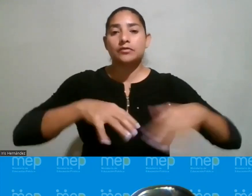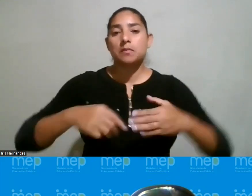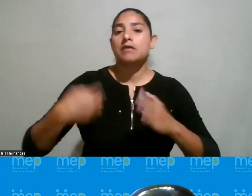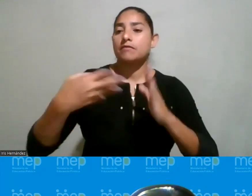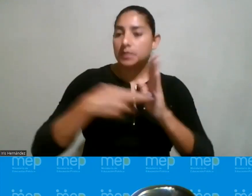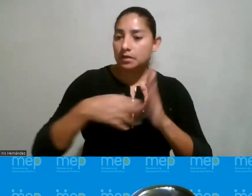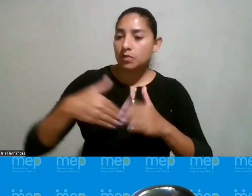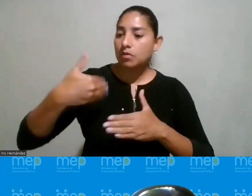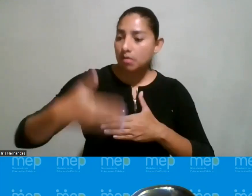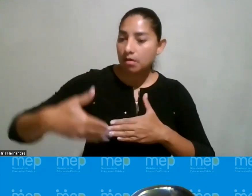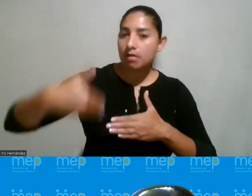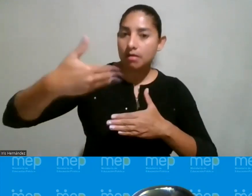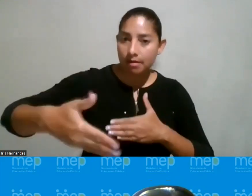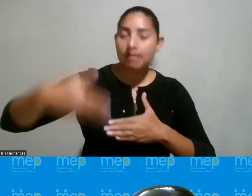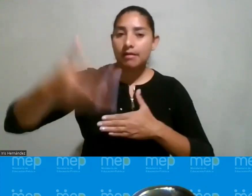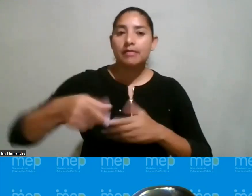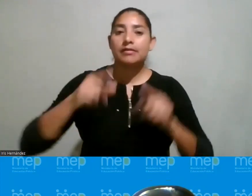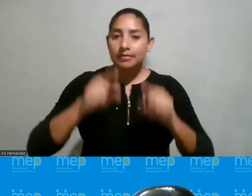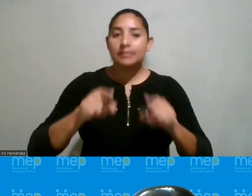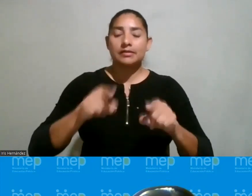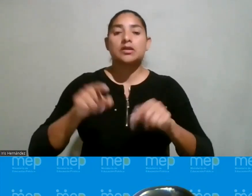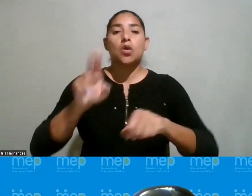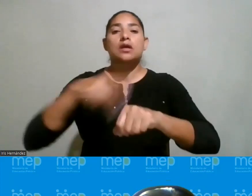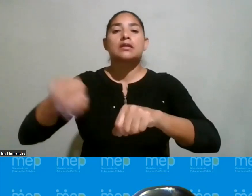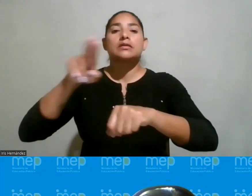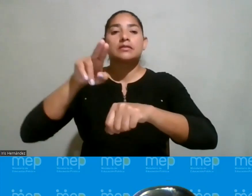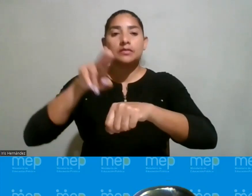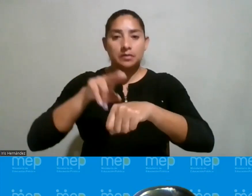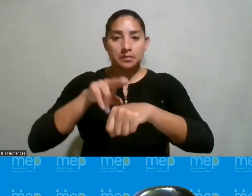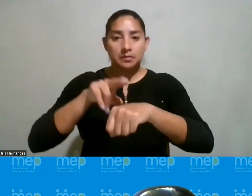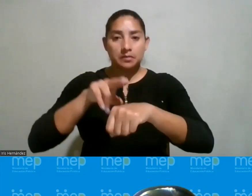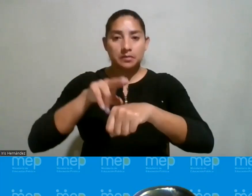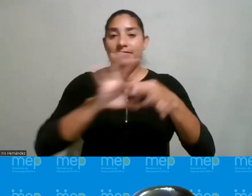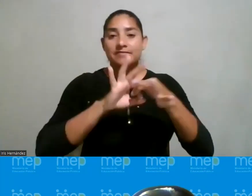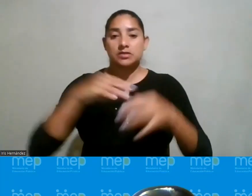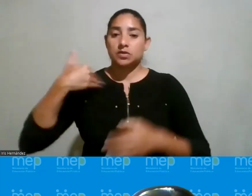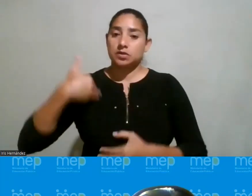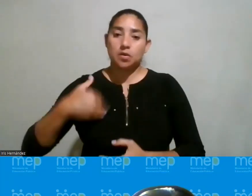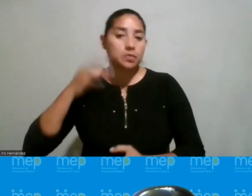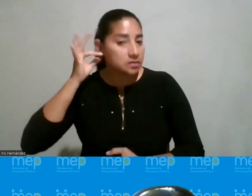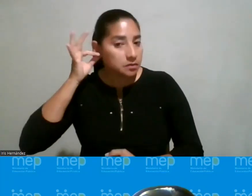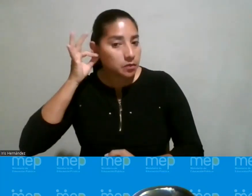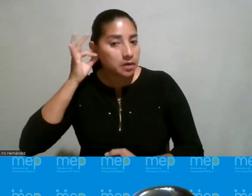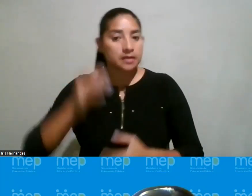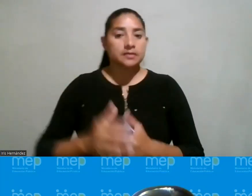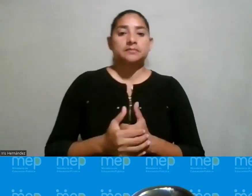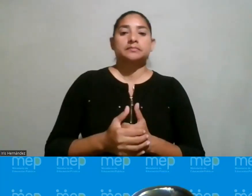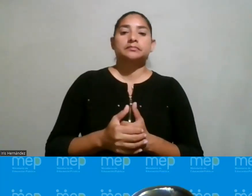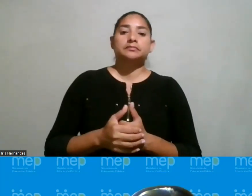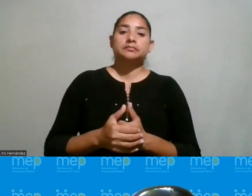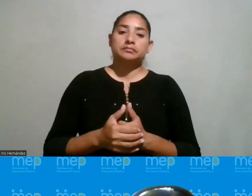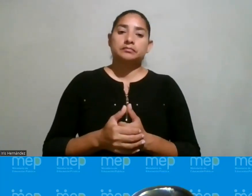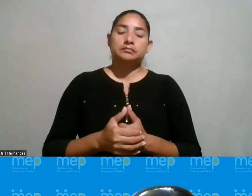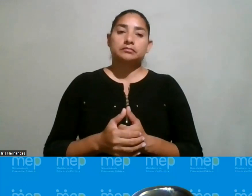que corresponde a lo que es la normalidad de la relación entre hombres y mujeres entonces creo que eso es algo que